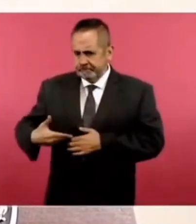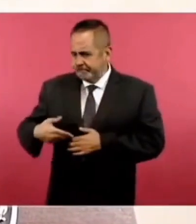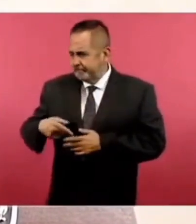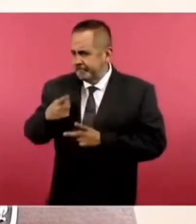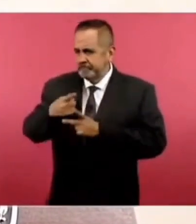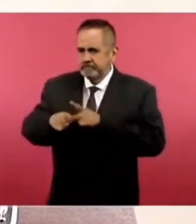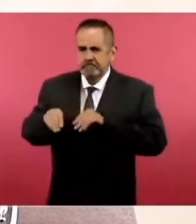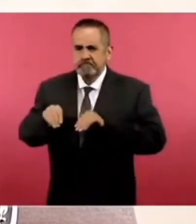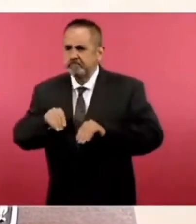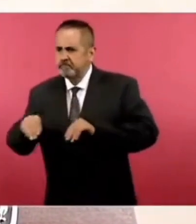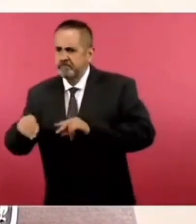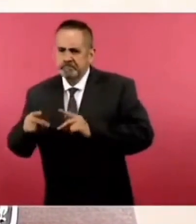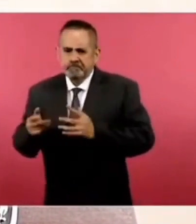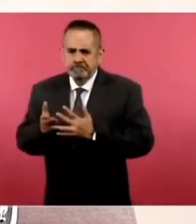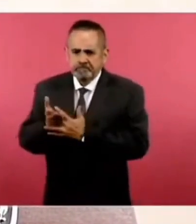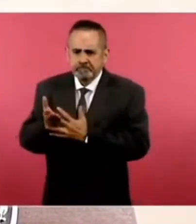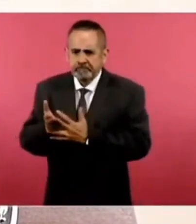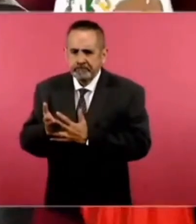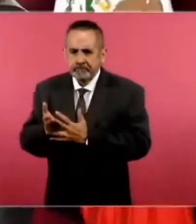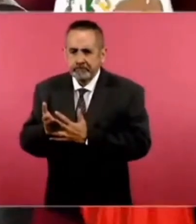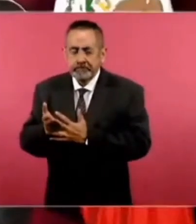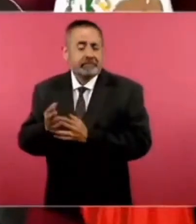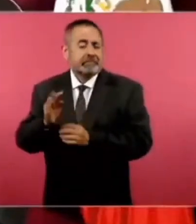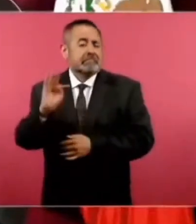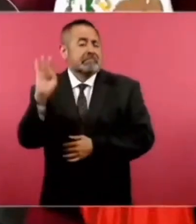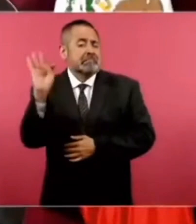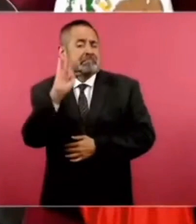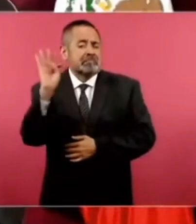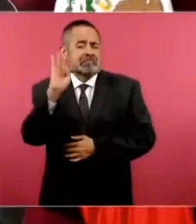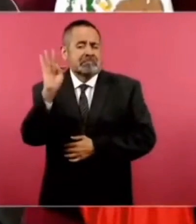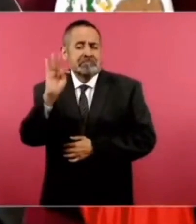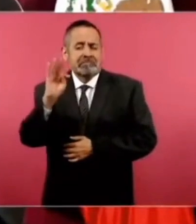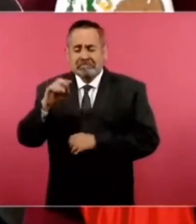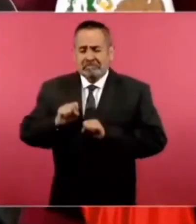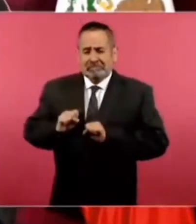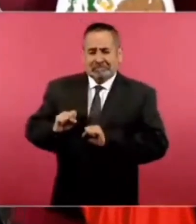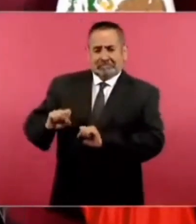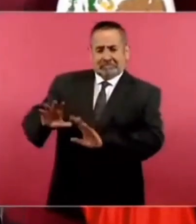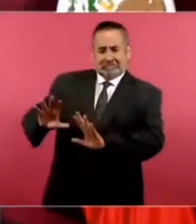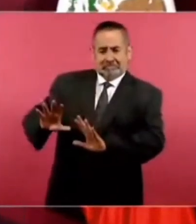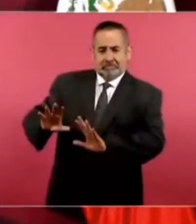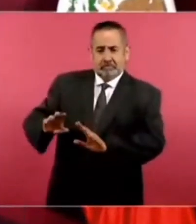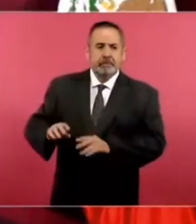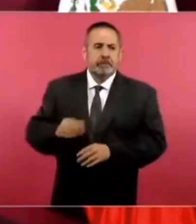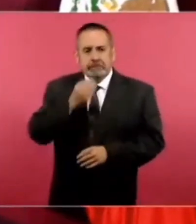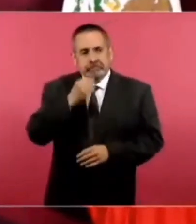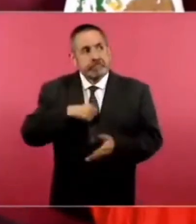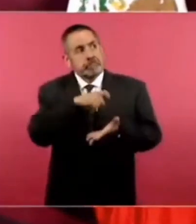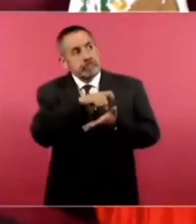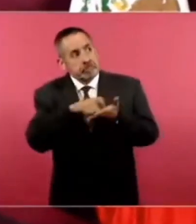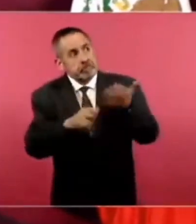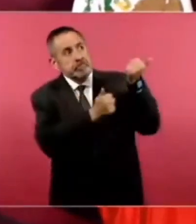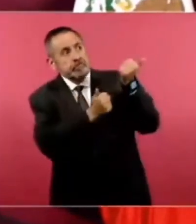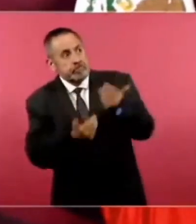estaríamos comprando petróleo crudo en el extranjero. Entonces ya rescatamos